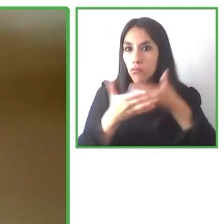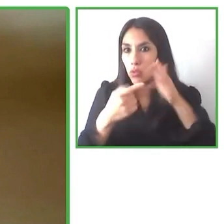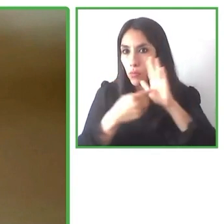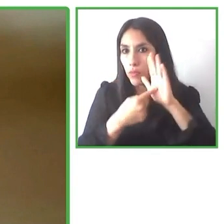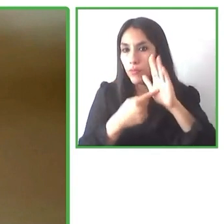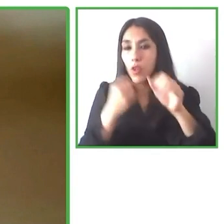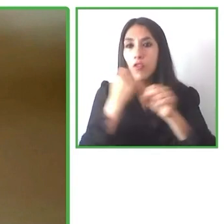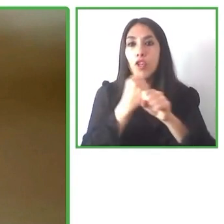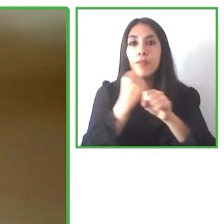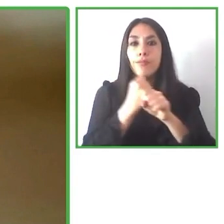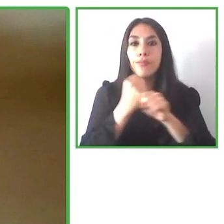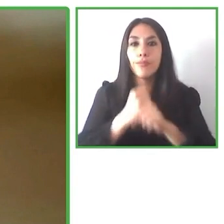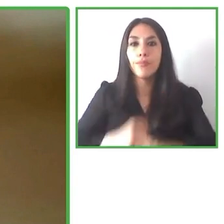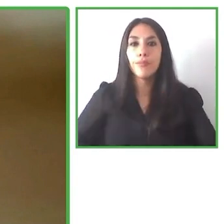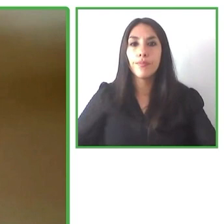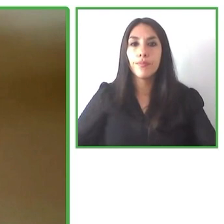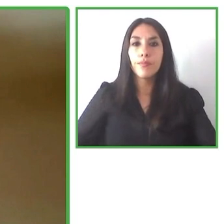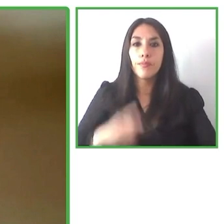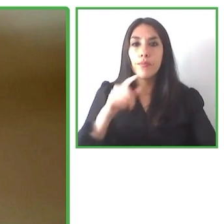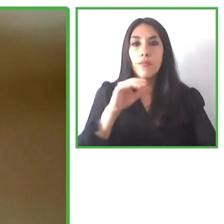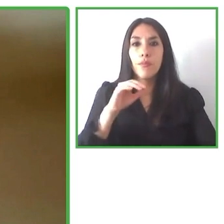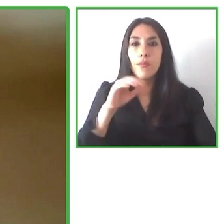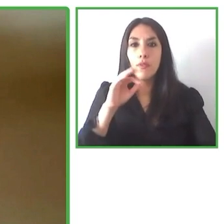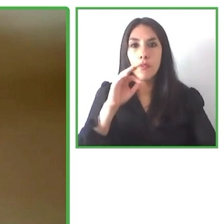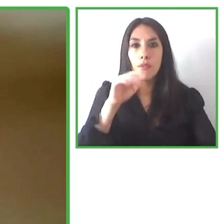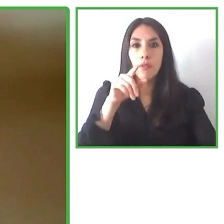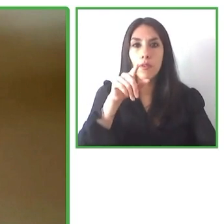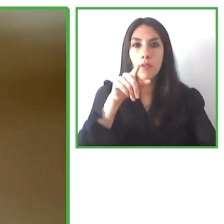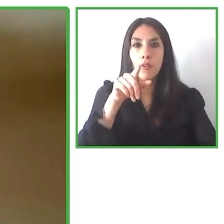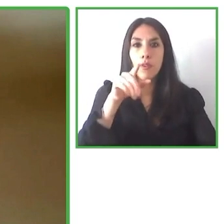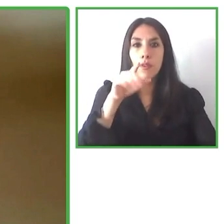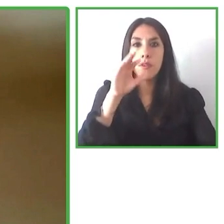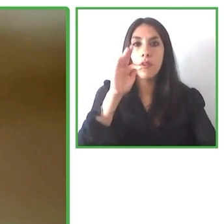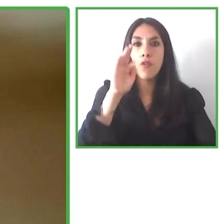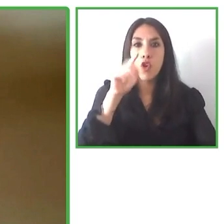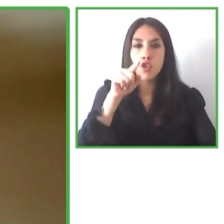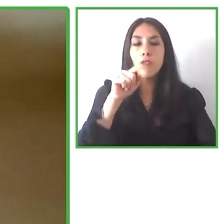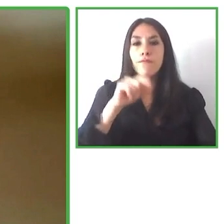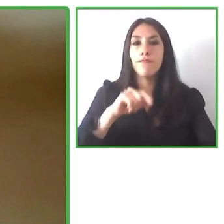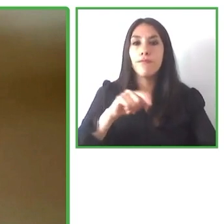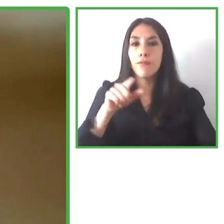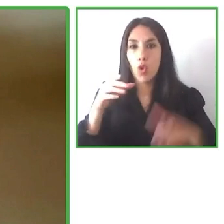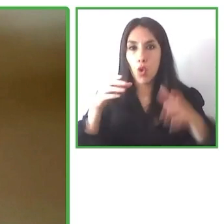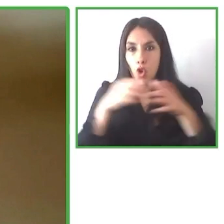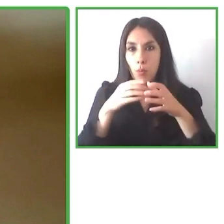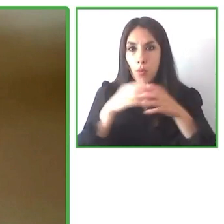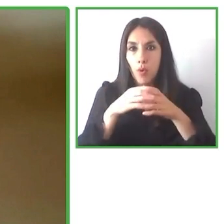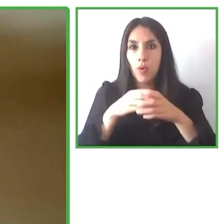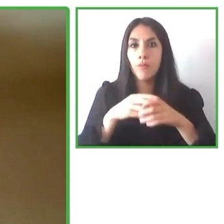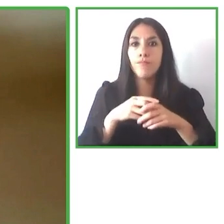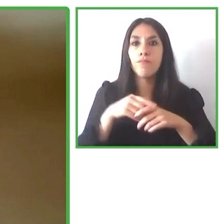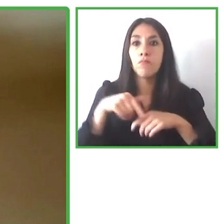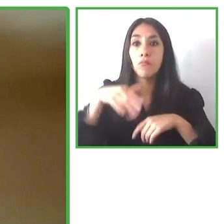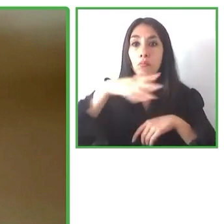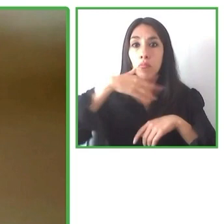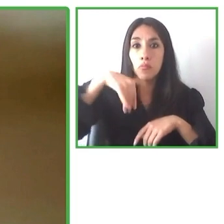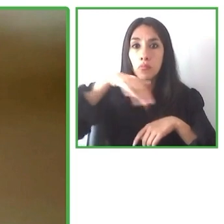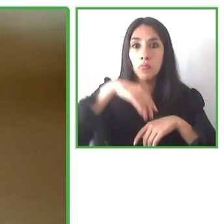masificación y acceso a la cultura para todos los grupos de la sociedad. Gracias por acompañarnos Francisca, la palabra es tuya.